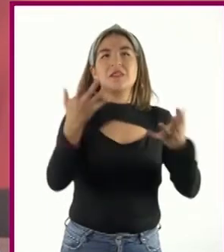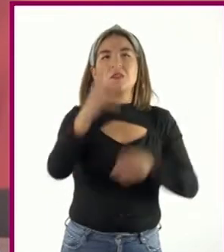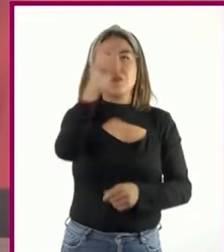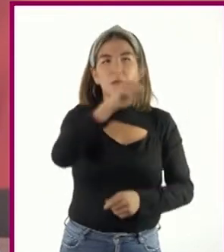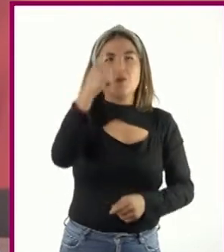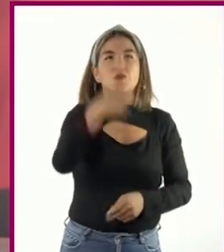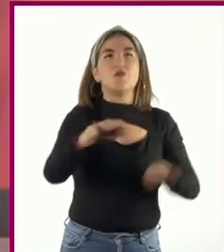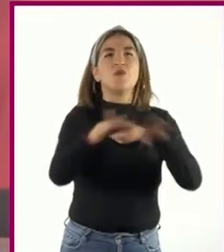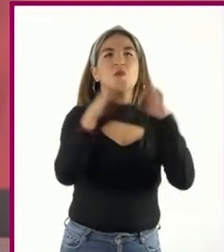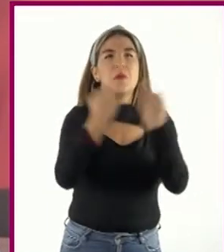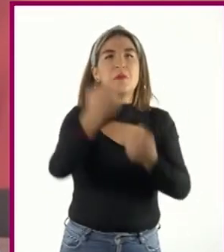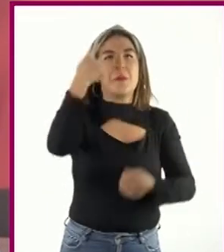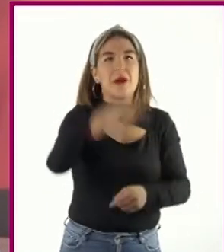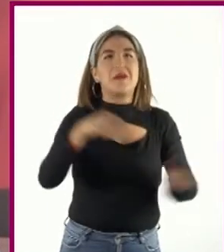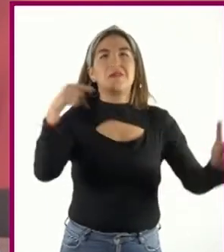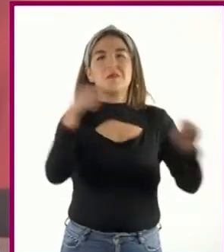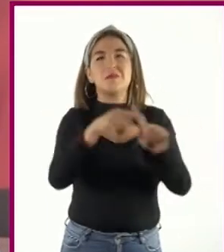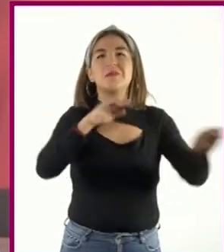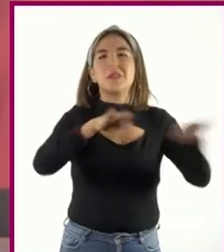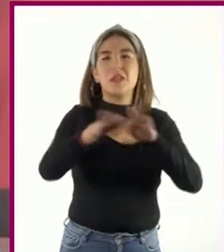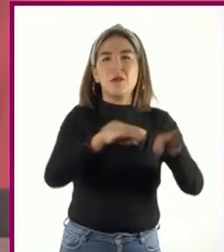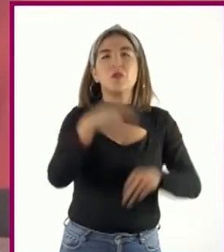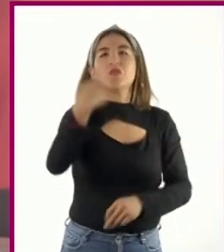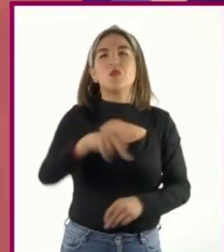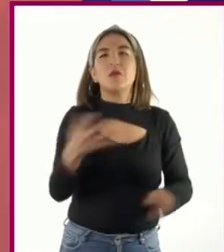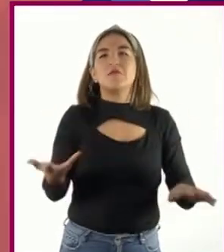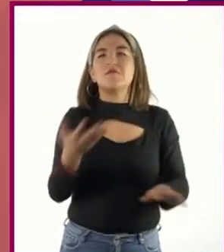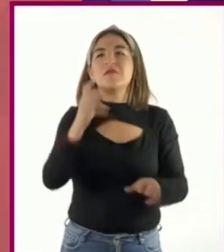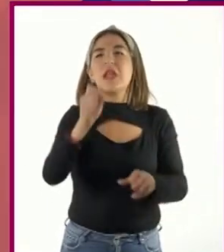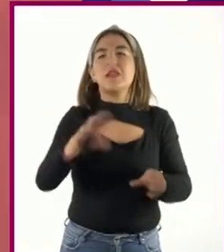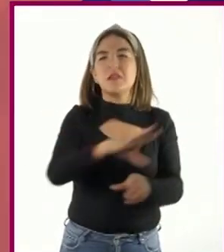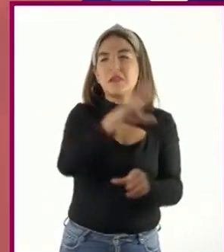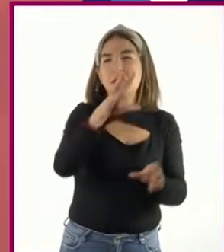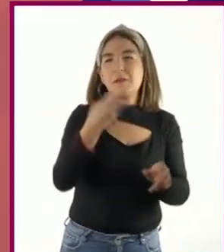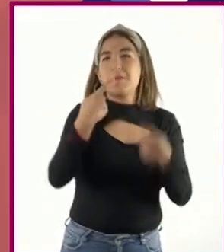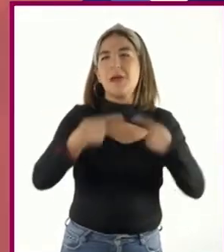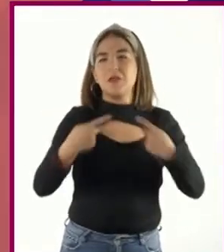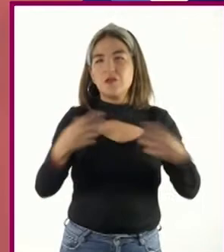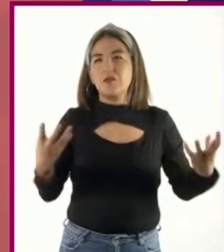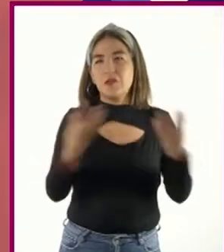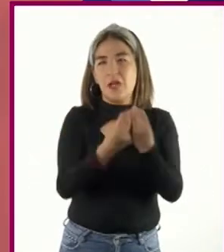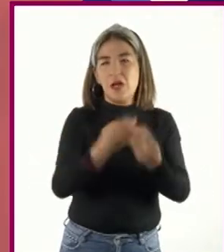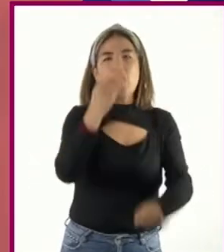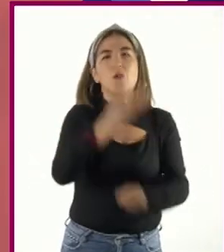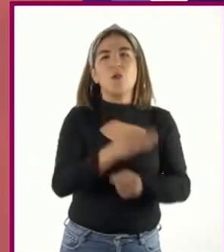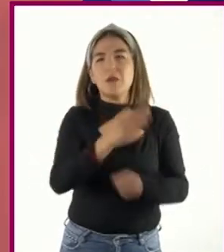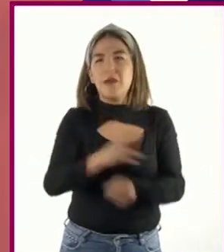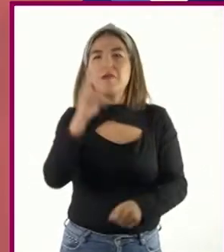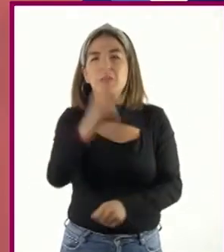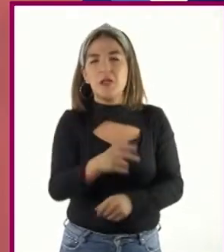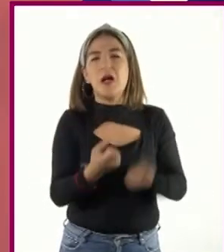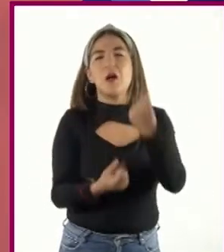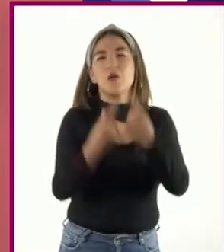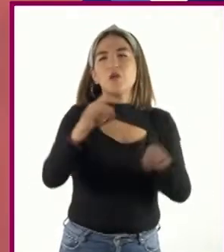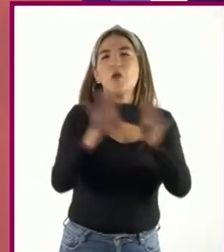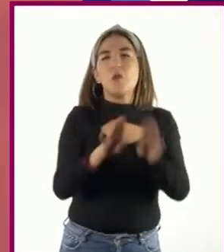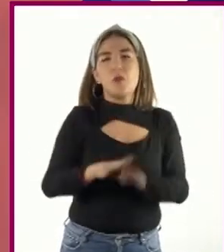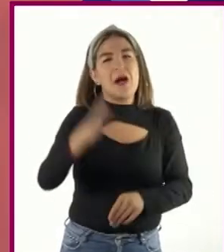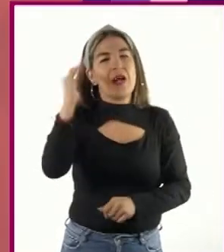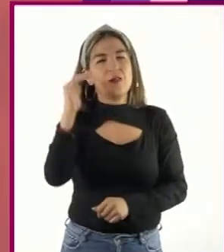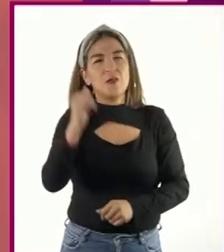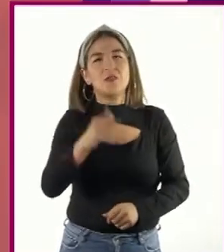forma para referirse a ellas o sus integrantes. Ahora veamos algunas maneras de despedirse